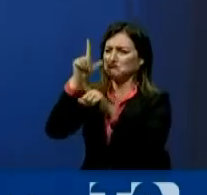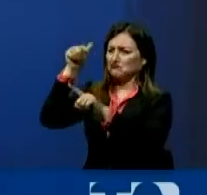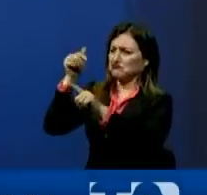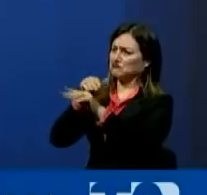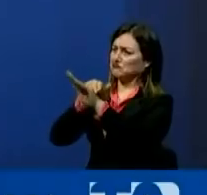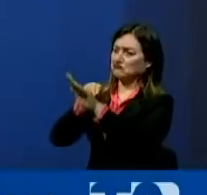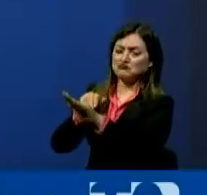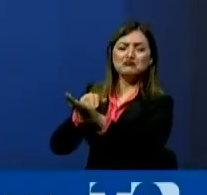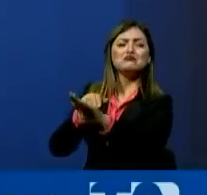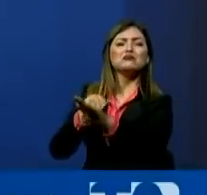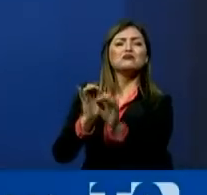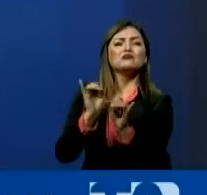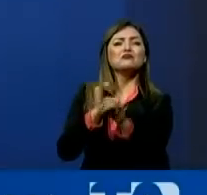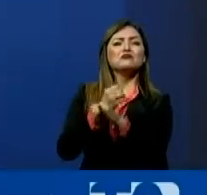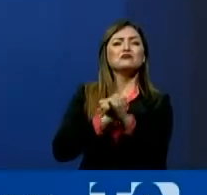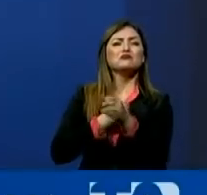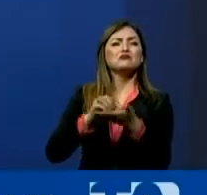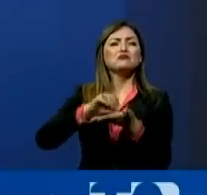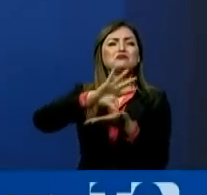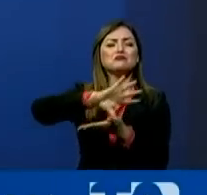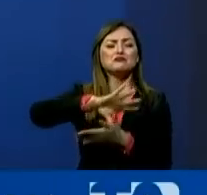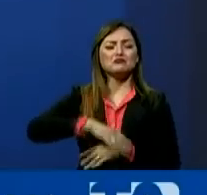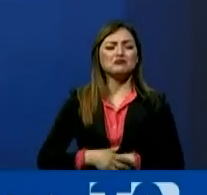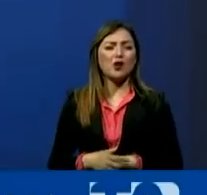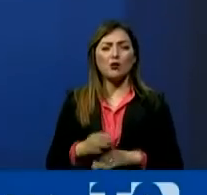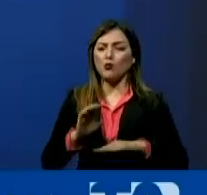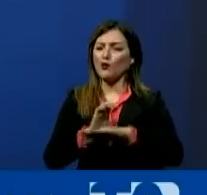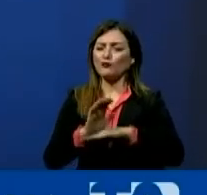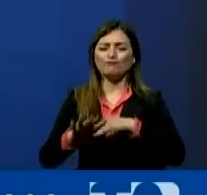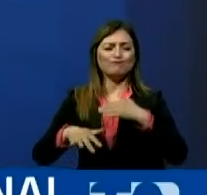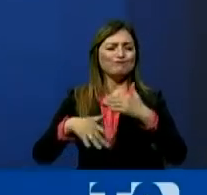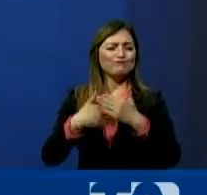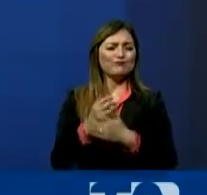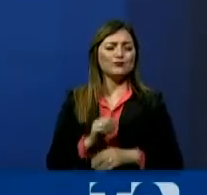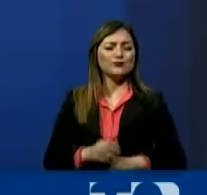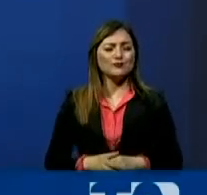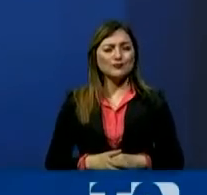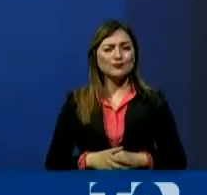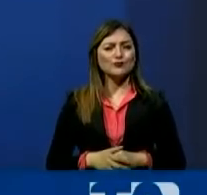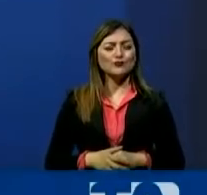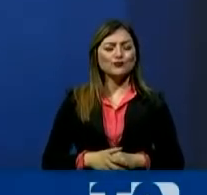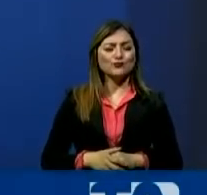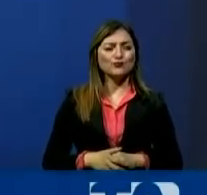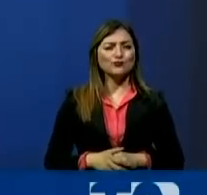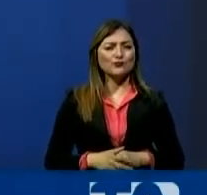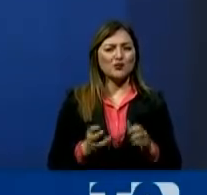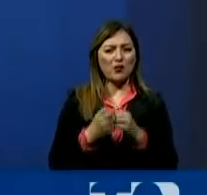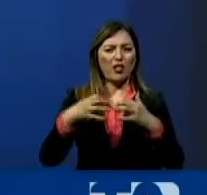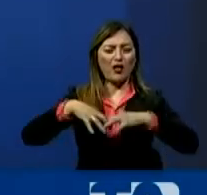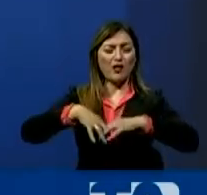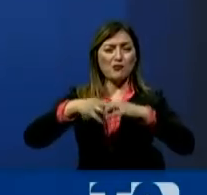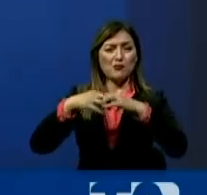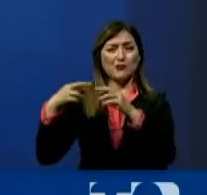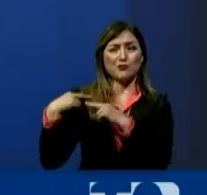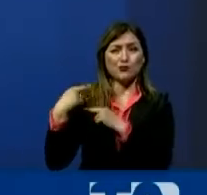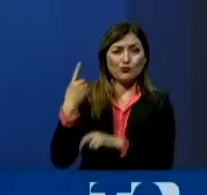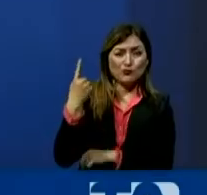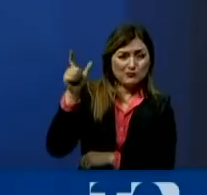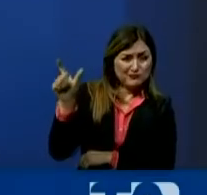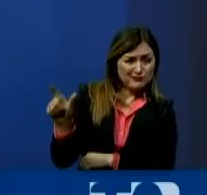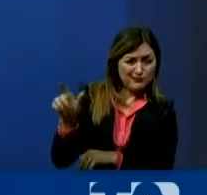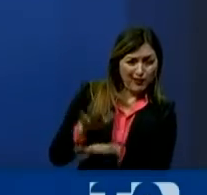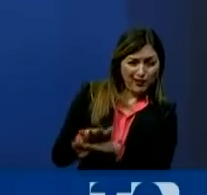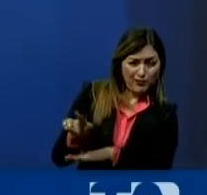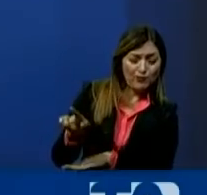y también la institucionalidad de nuestro país. La crisis no es responsabilidad de una sola persona.